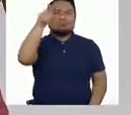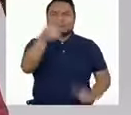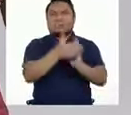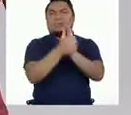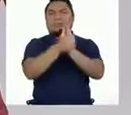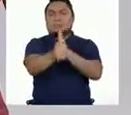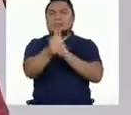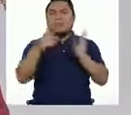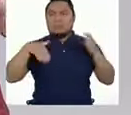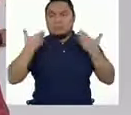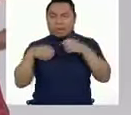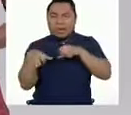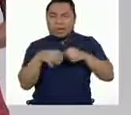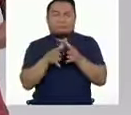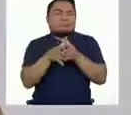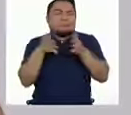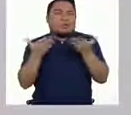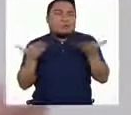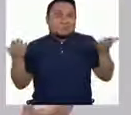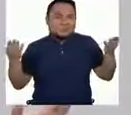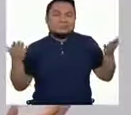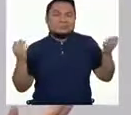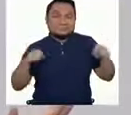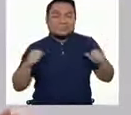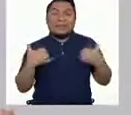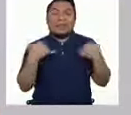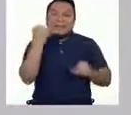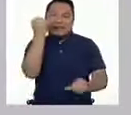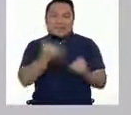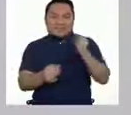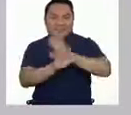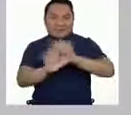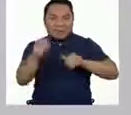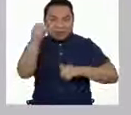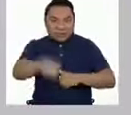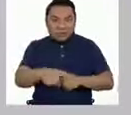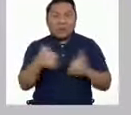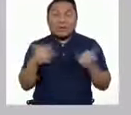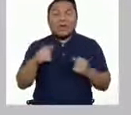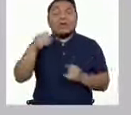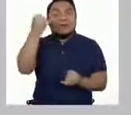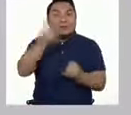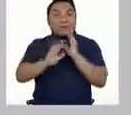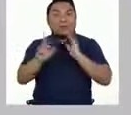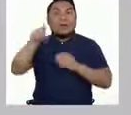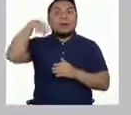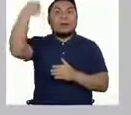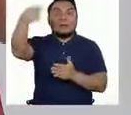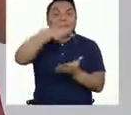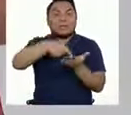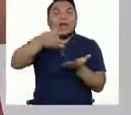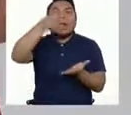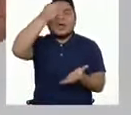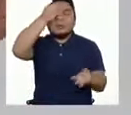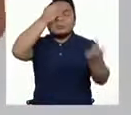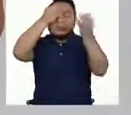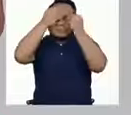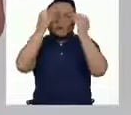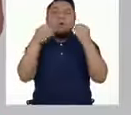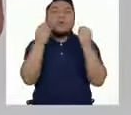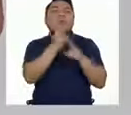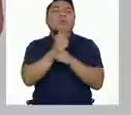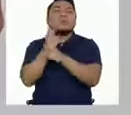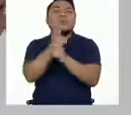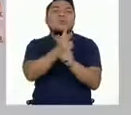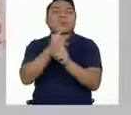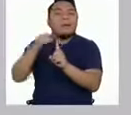capacidad para lograr grandes cosas. Hemos terminado por hoy y cerramos la semana con mucho conocimiento sobre cómo cuidar el